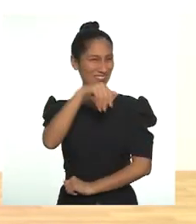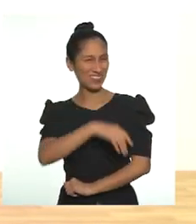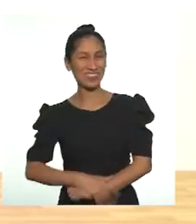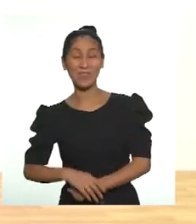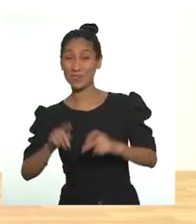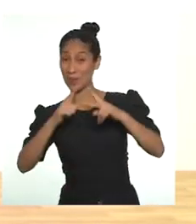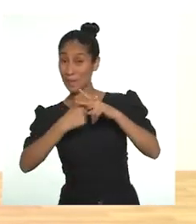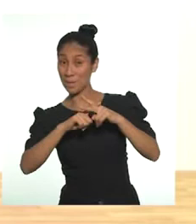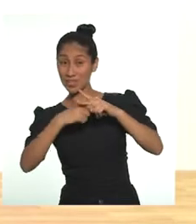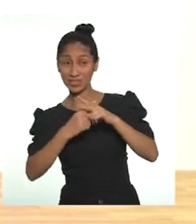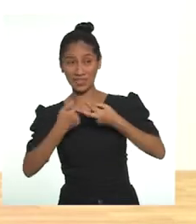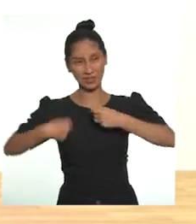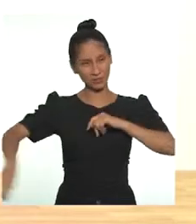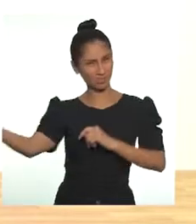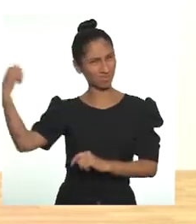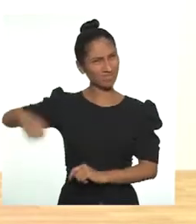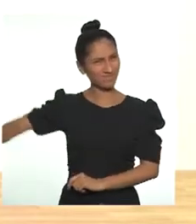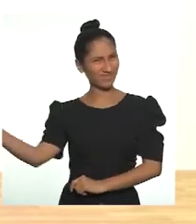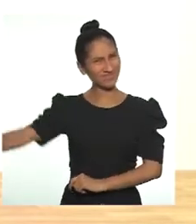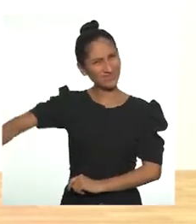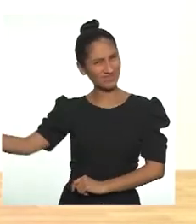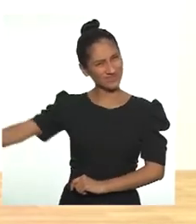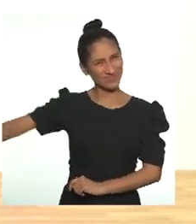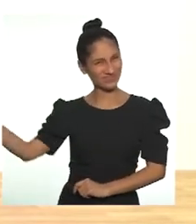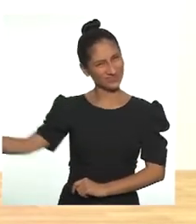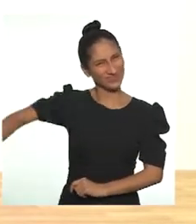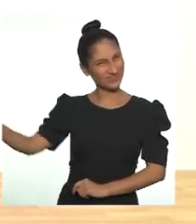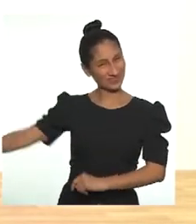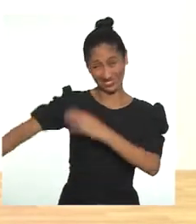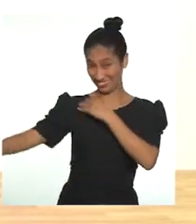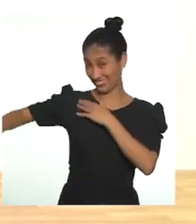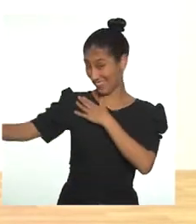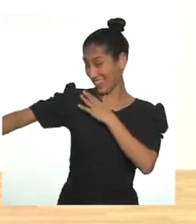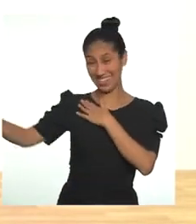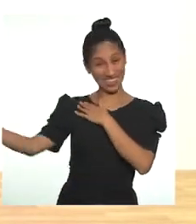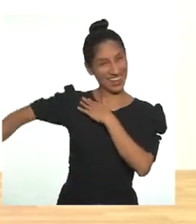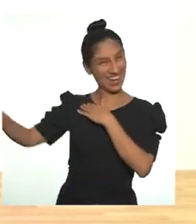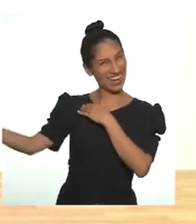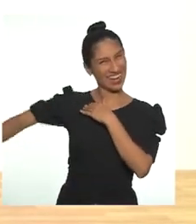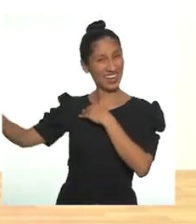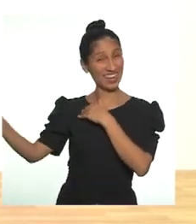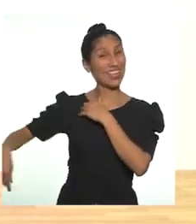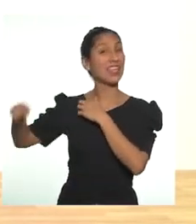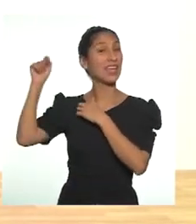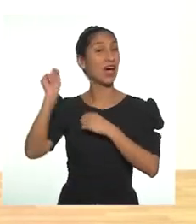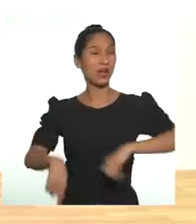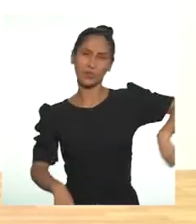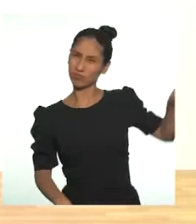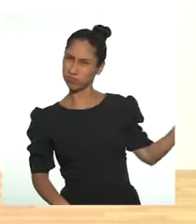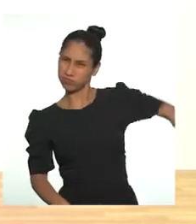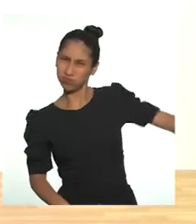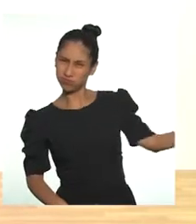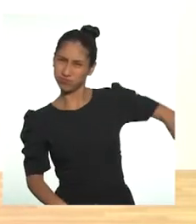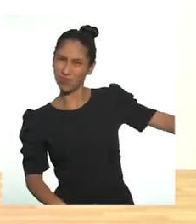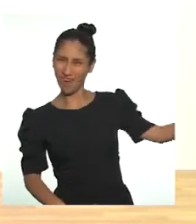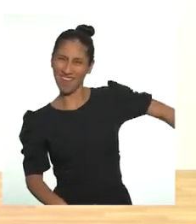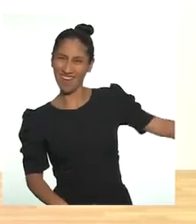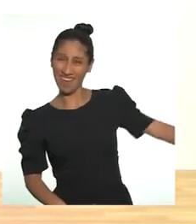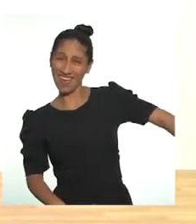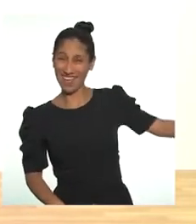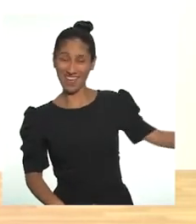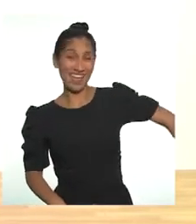vamos a empezar sacudiendo un brazo, sacude tu brazo derecho con toda la fuerza y ahora sacude tu brazo izquierdo,